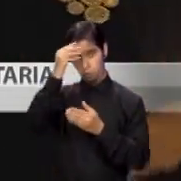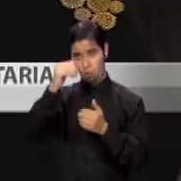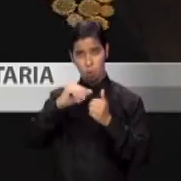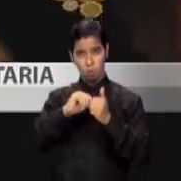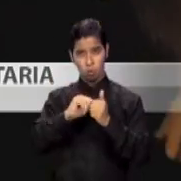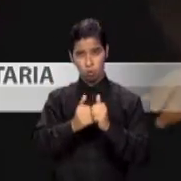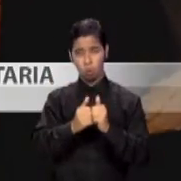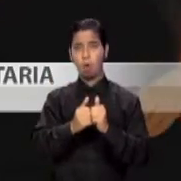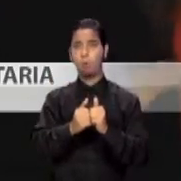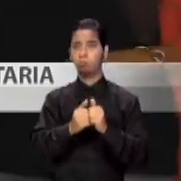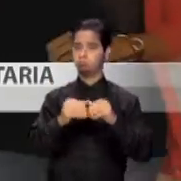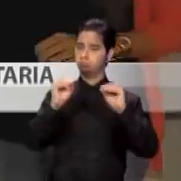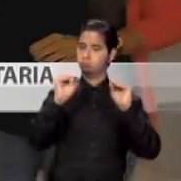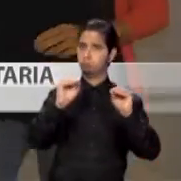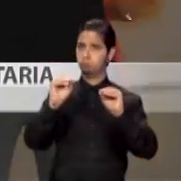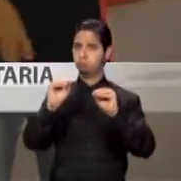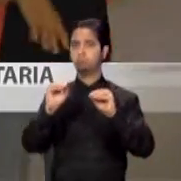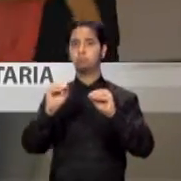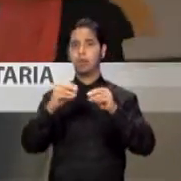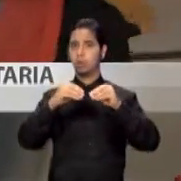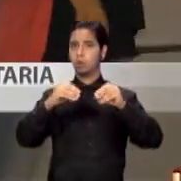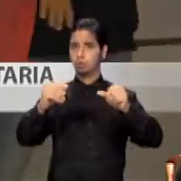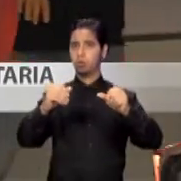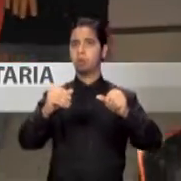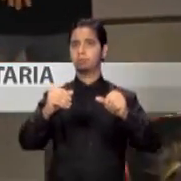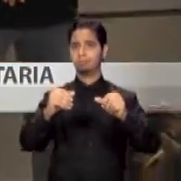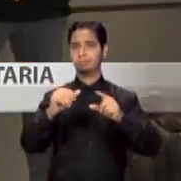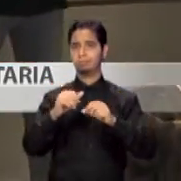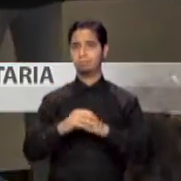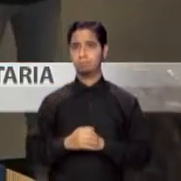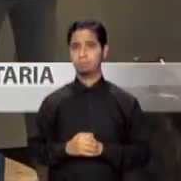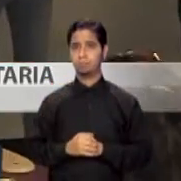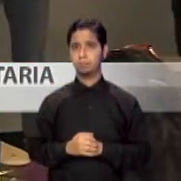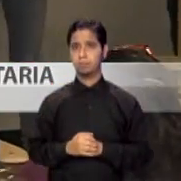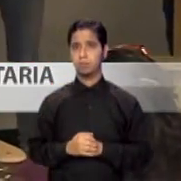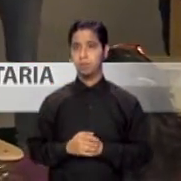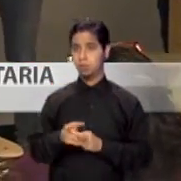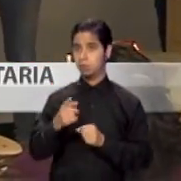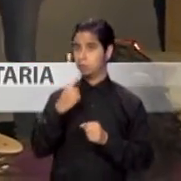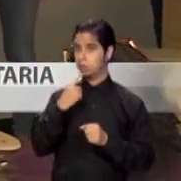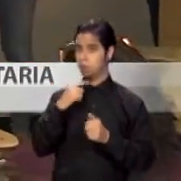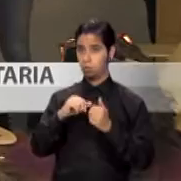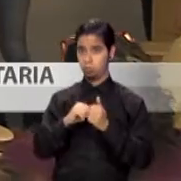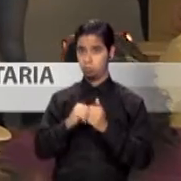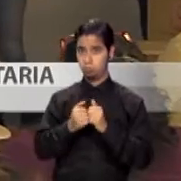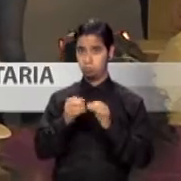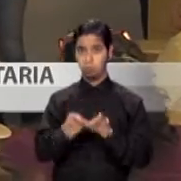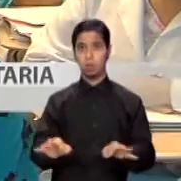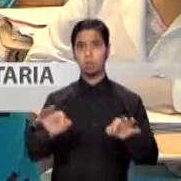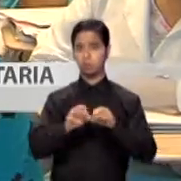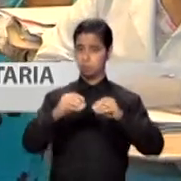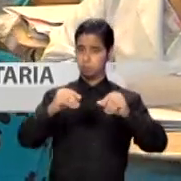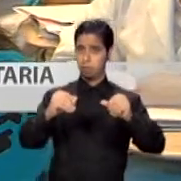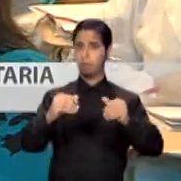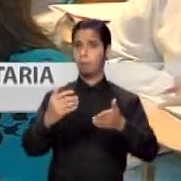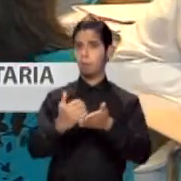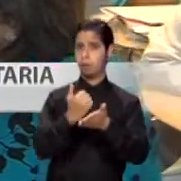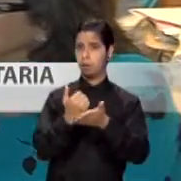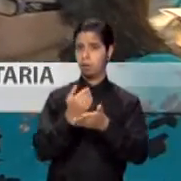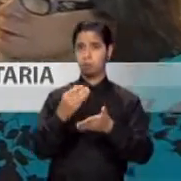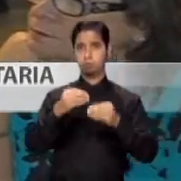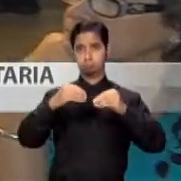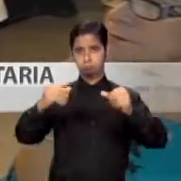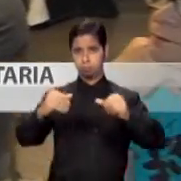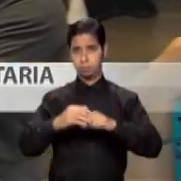agricultura ecológica. El proyecto insta a que comencemos a sembrar y de esta forma apreciar los productos que cosechamos, además auspiciar